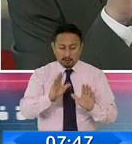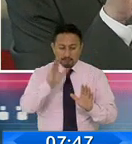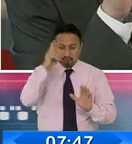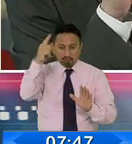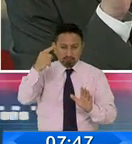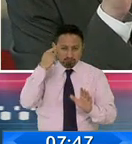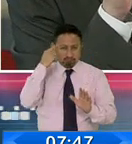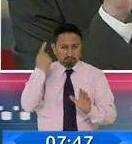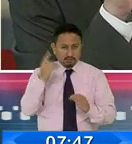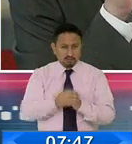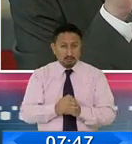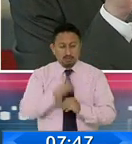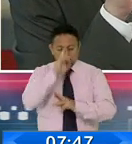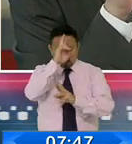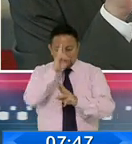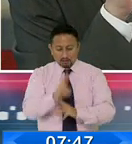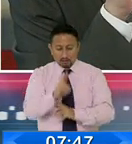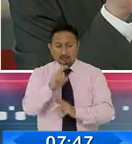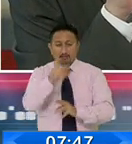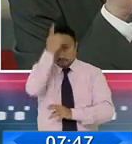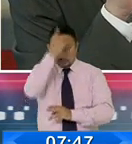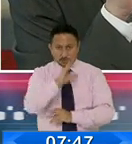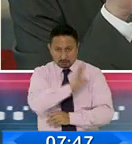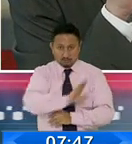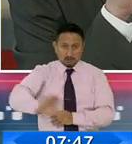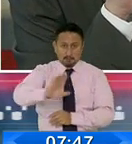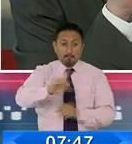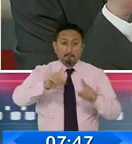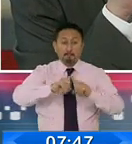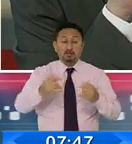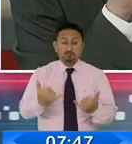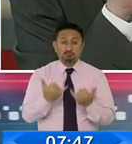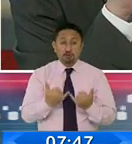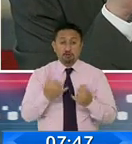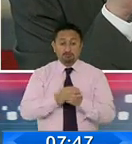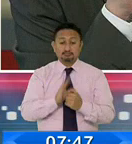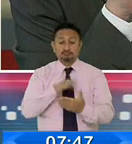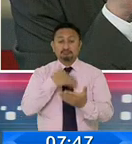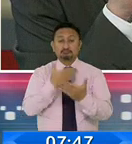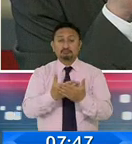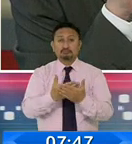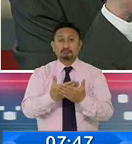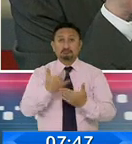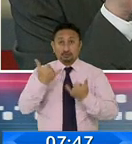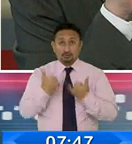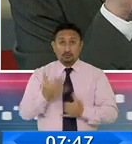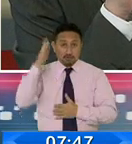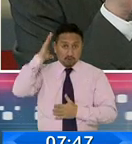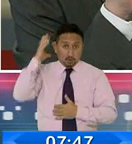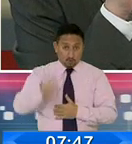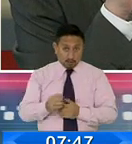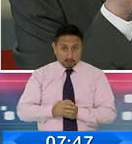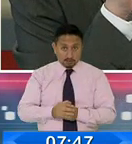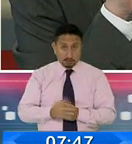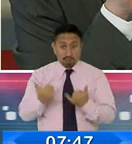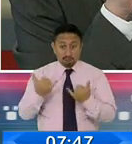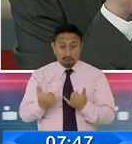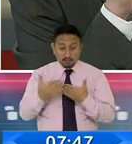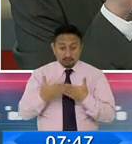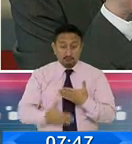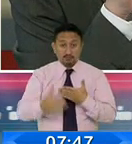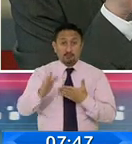respeto profundamente las decisiones de ellos, pero nuestra pelea, hoy mismo vamos a irnos aquí, estoy en Cuenca, voy a salir ya mismo